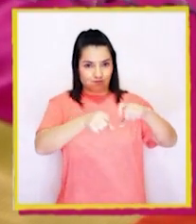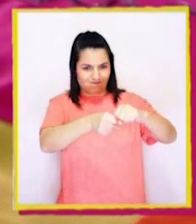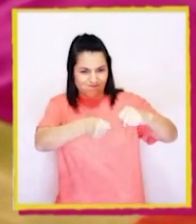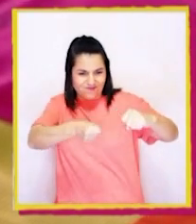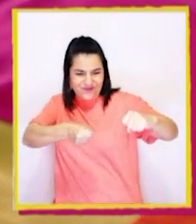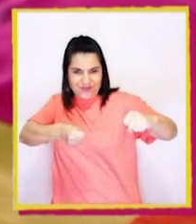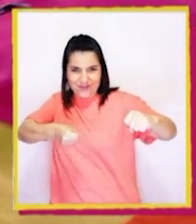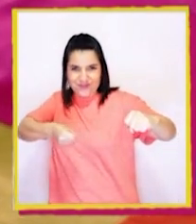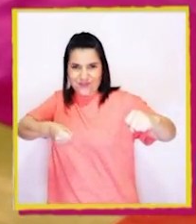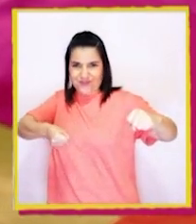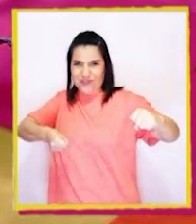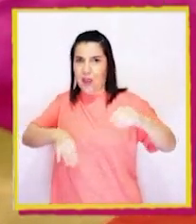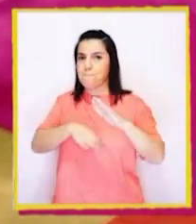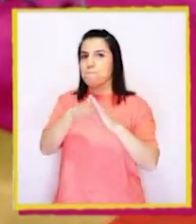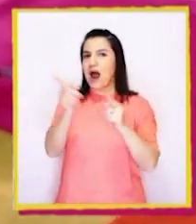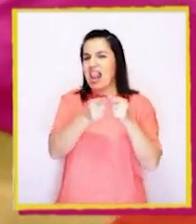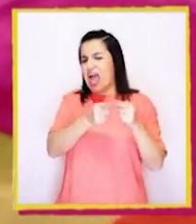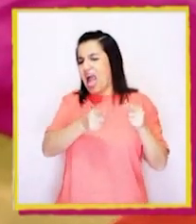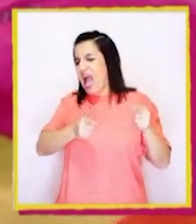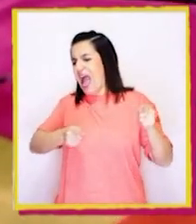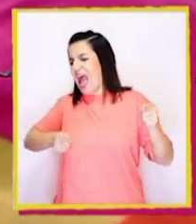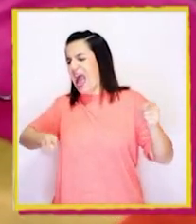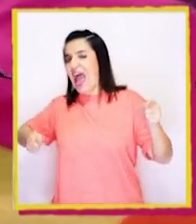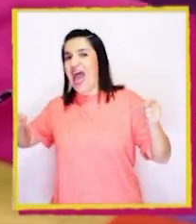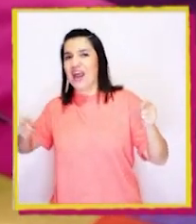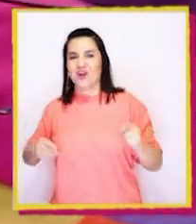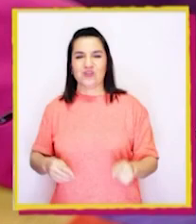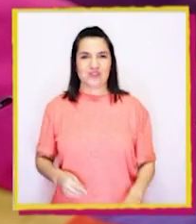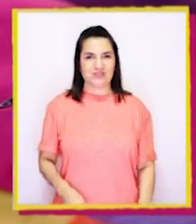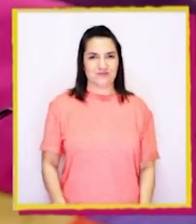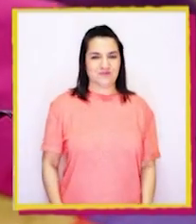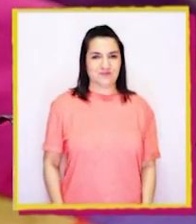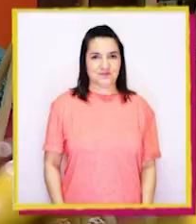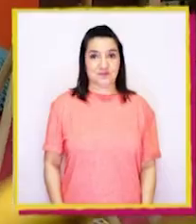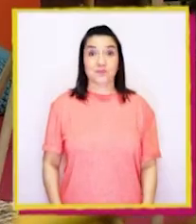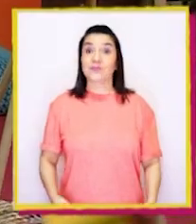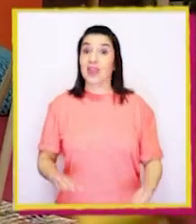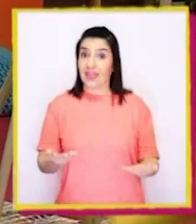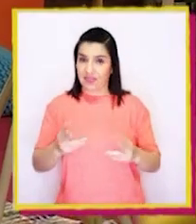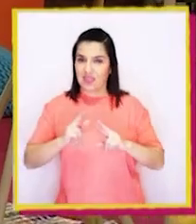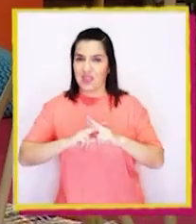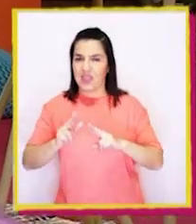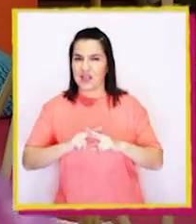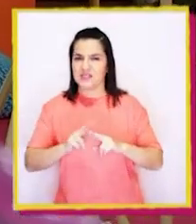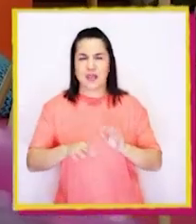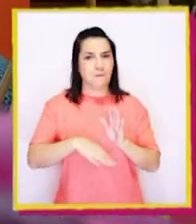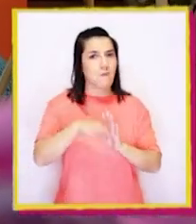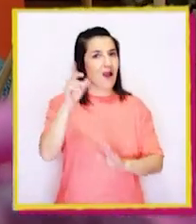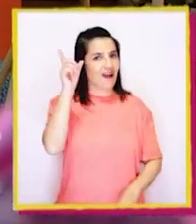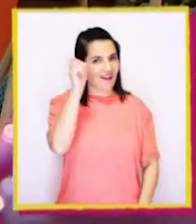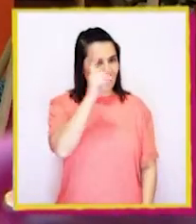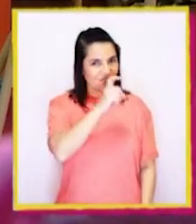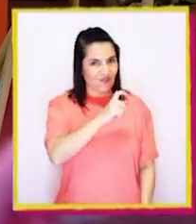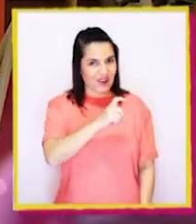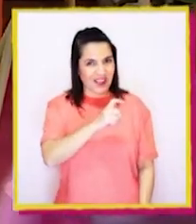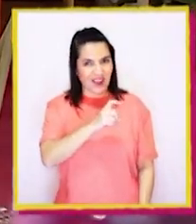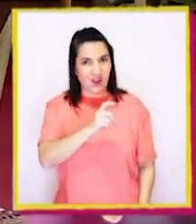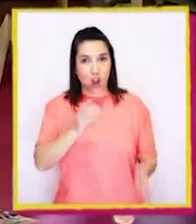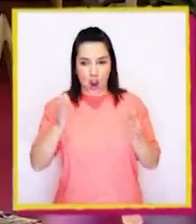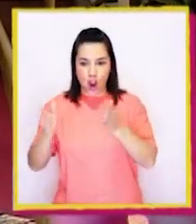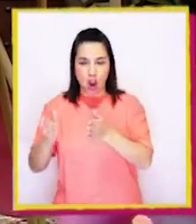estirando y es mucho más largo que el liso, ¿verdad? Este ejercicio era más complejo.